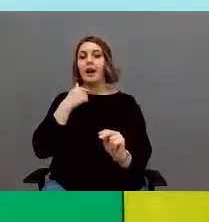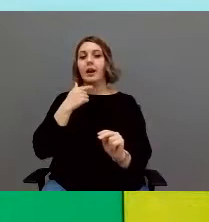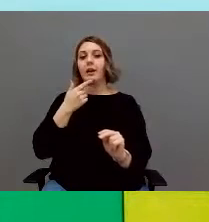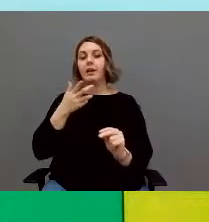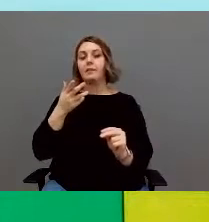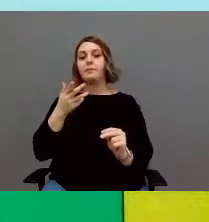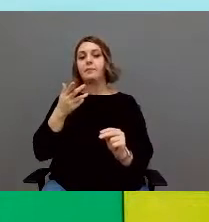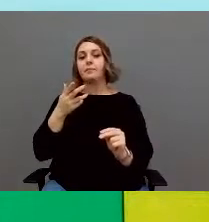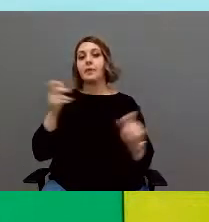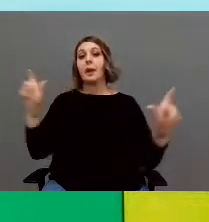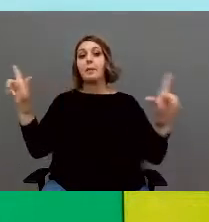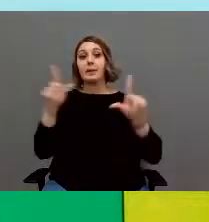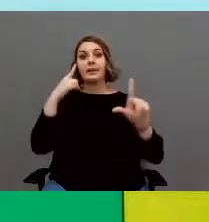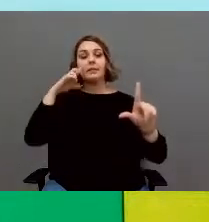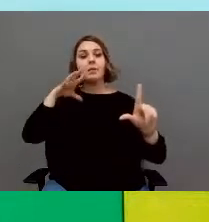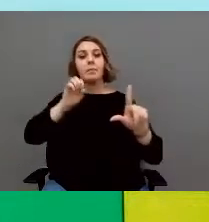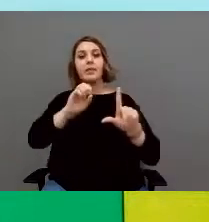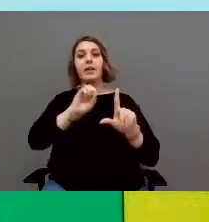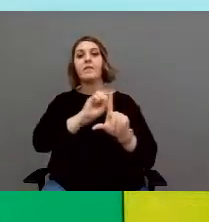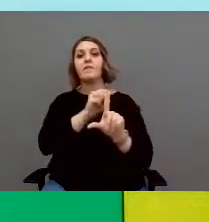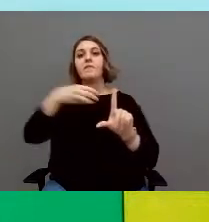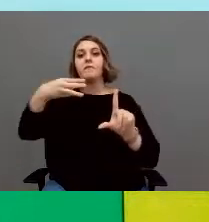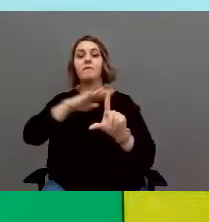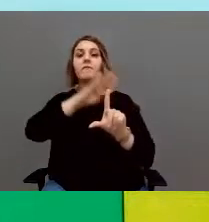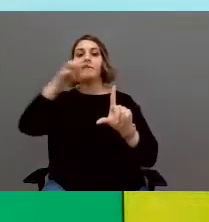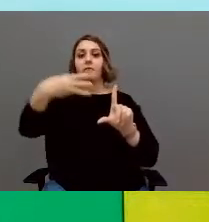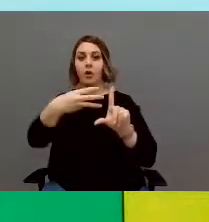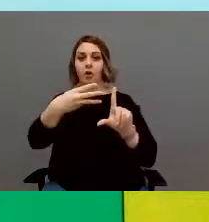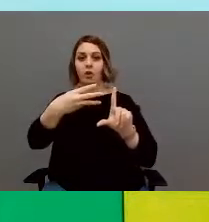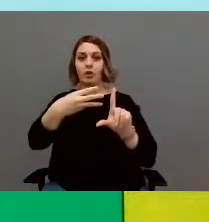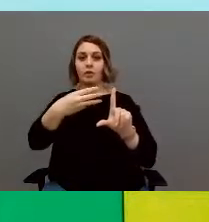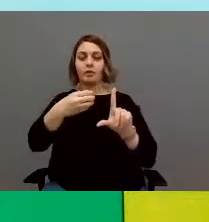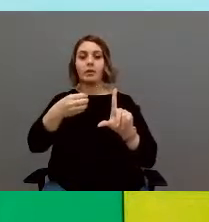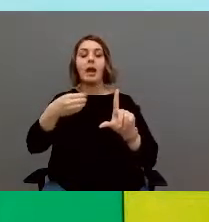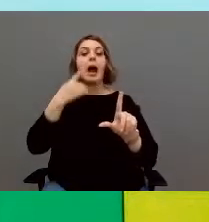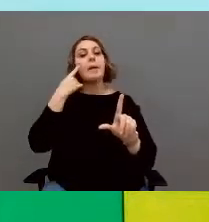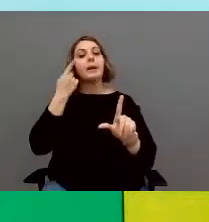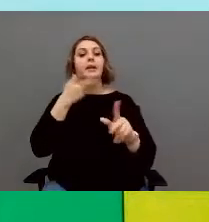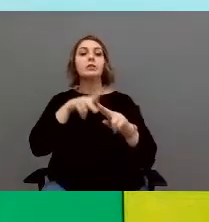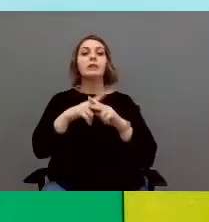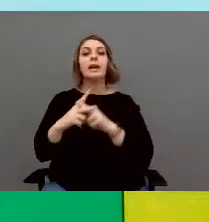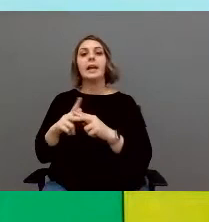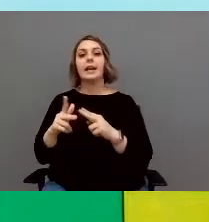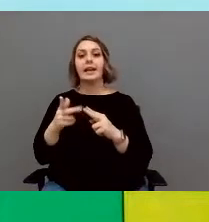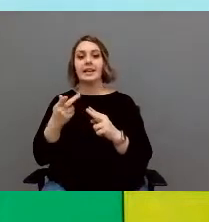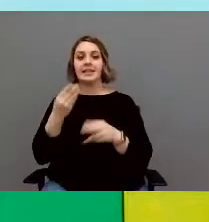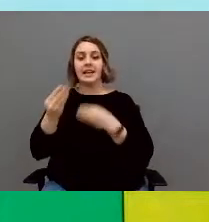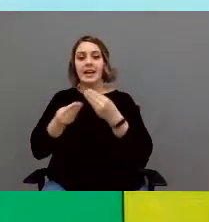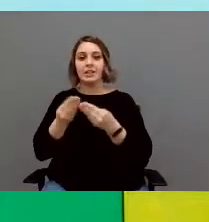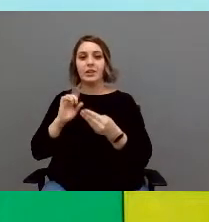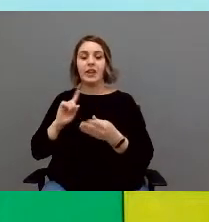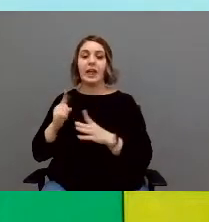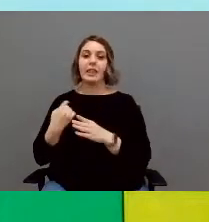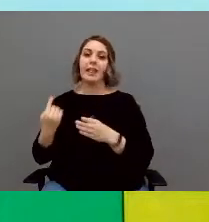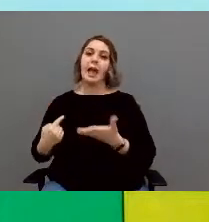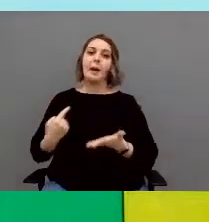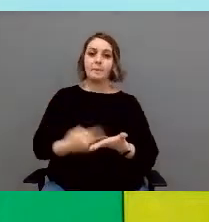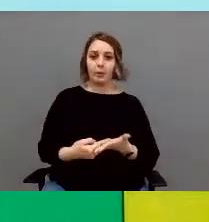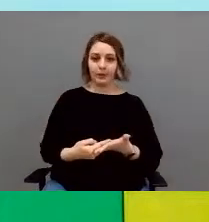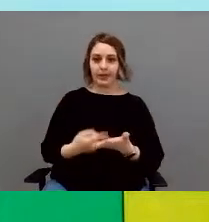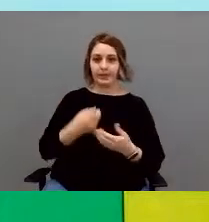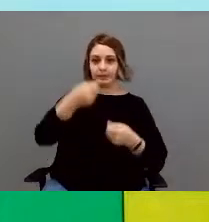en pantalla los blogs que podéis consultar para ver más detalladamente las actividades que hemos realizado en Huerto Talleres y Teapuntas.